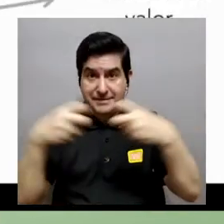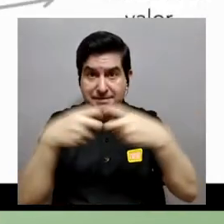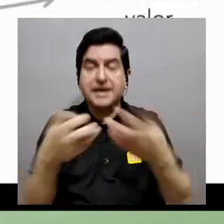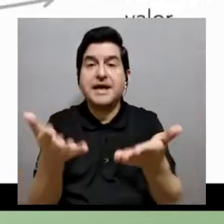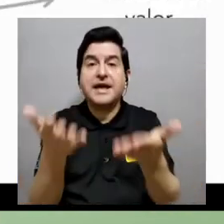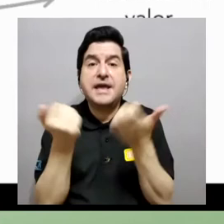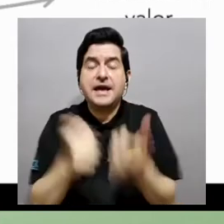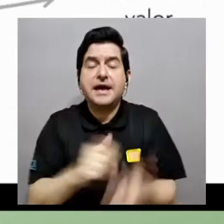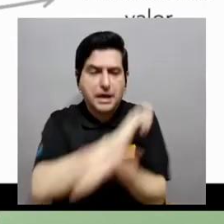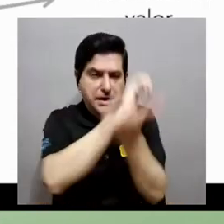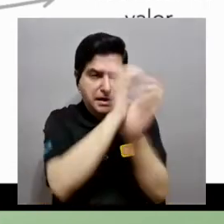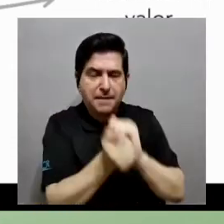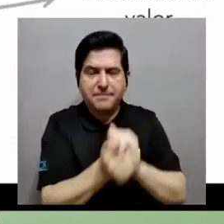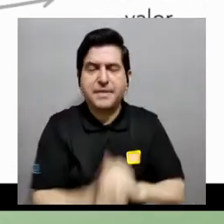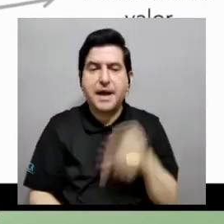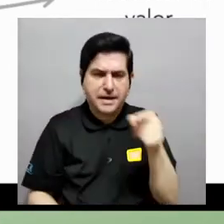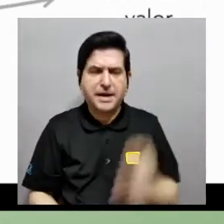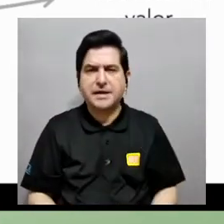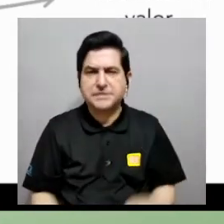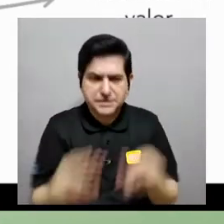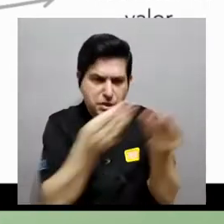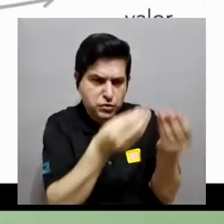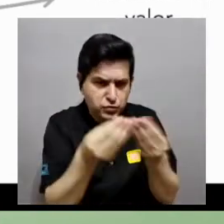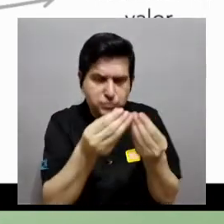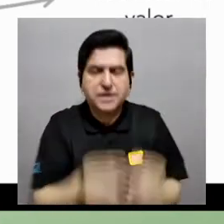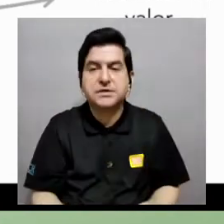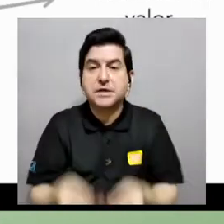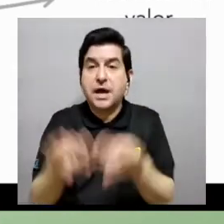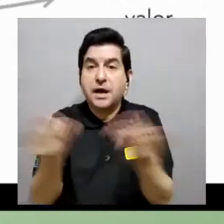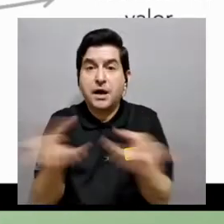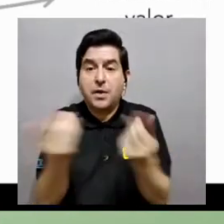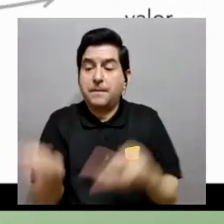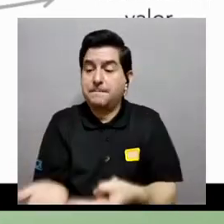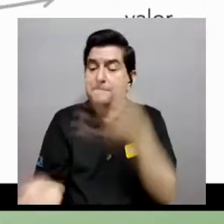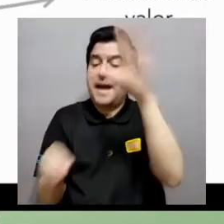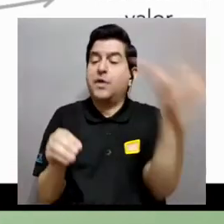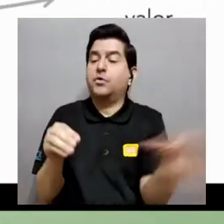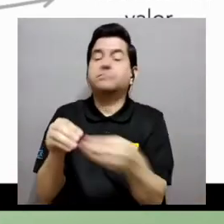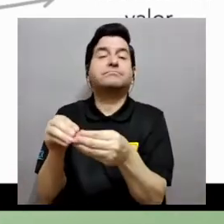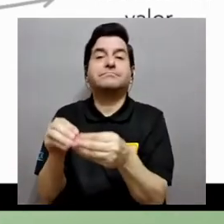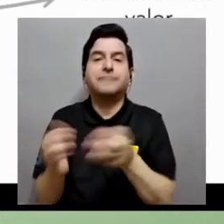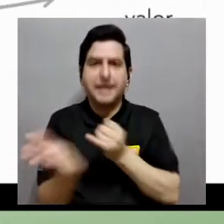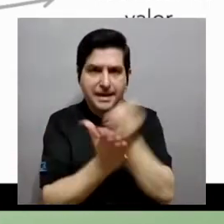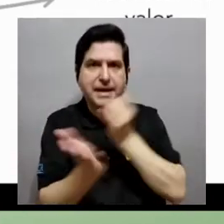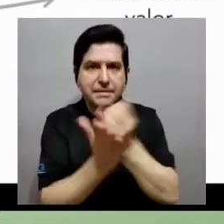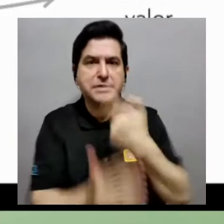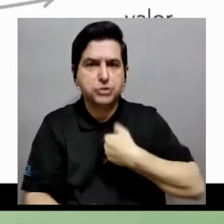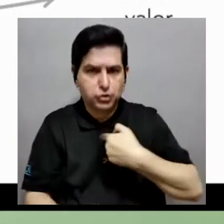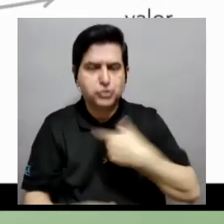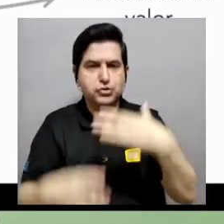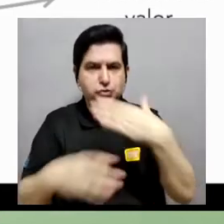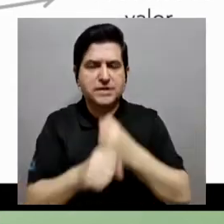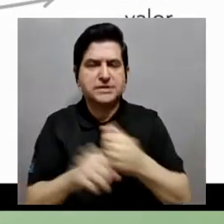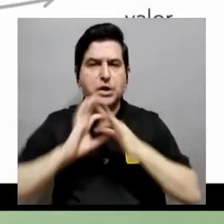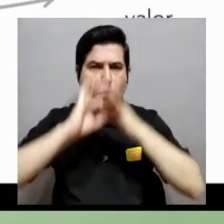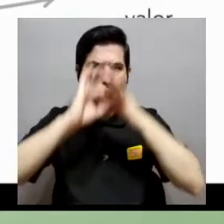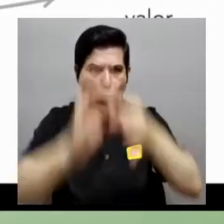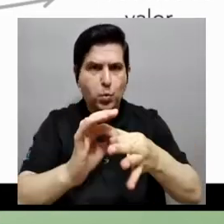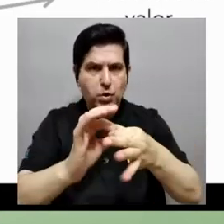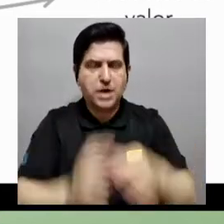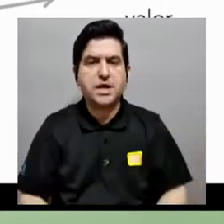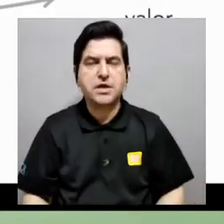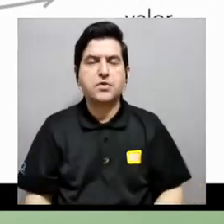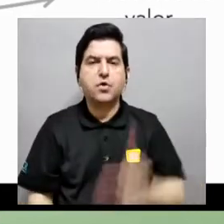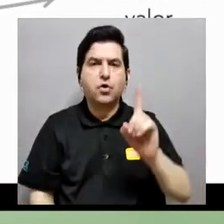y queremos transformar este glicerol en productos de valor agregado. Esta es una investigación que yo estoy realizando en colaboración